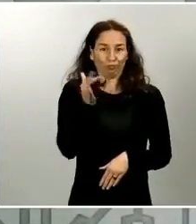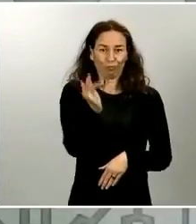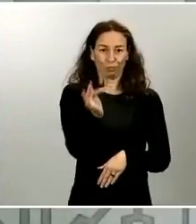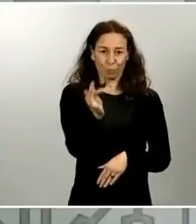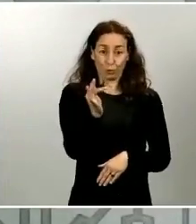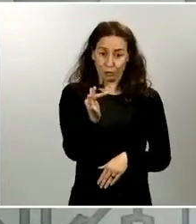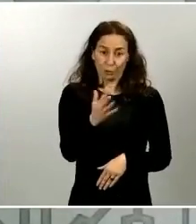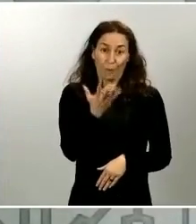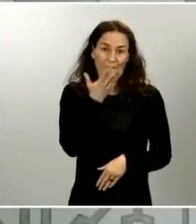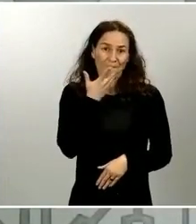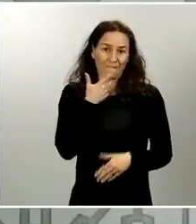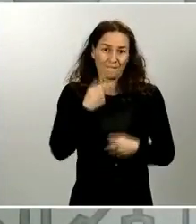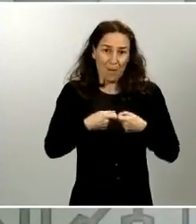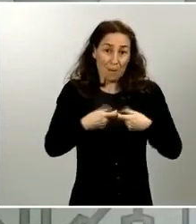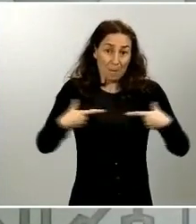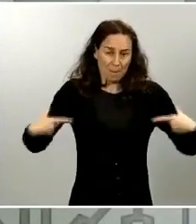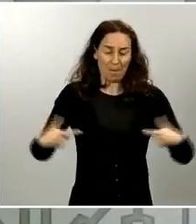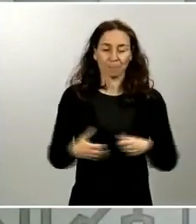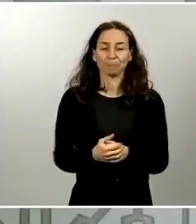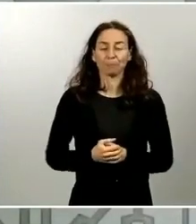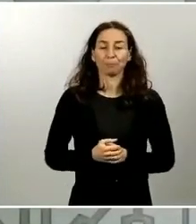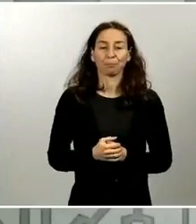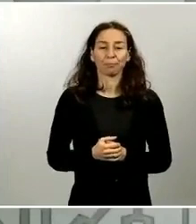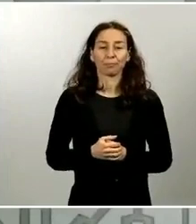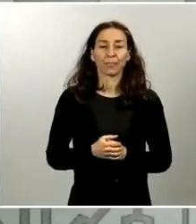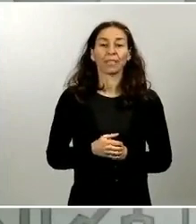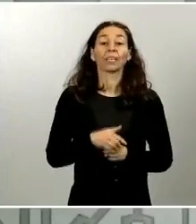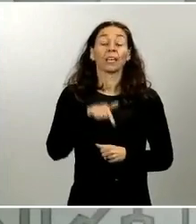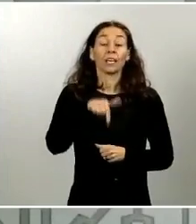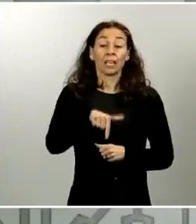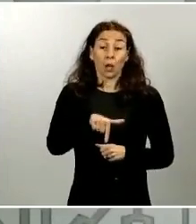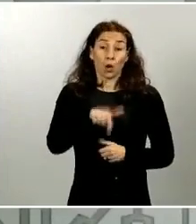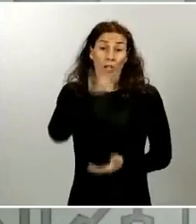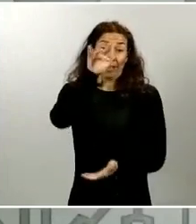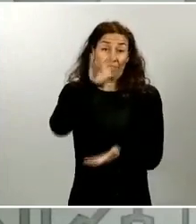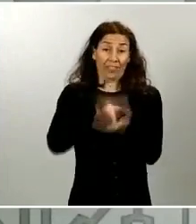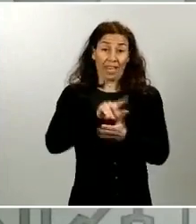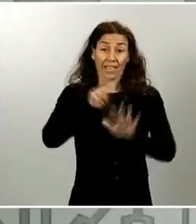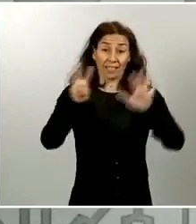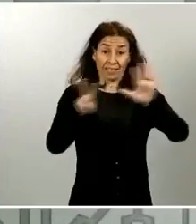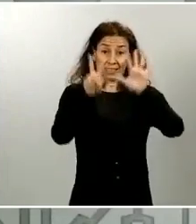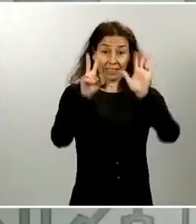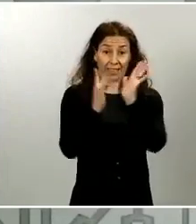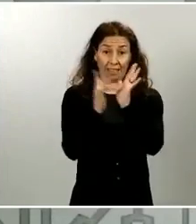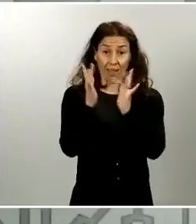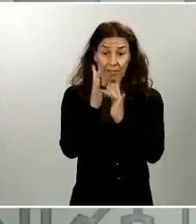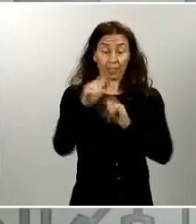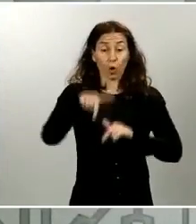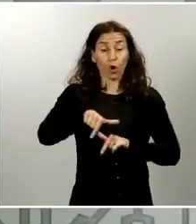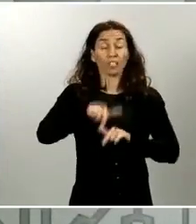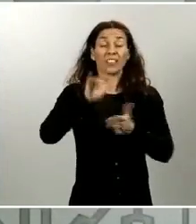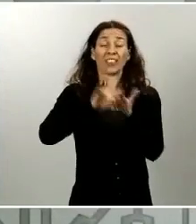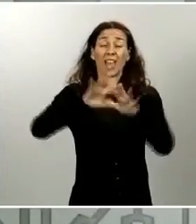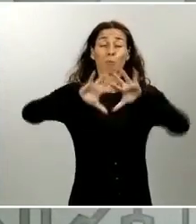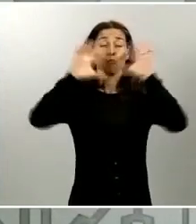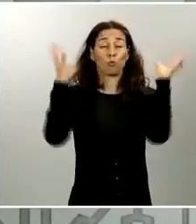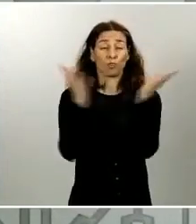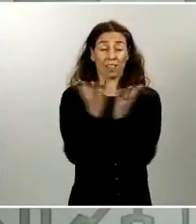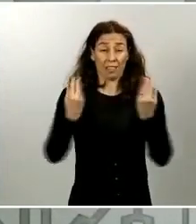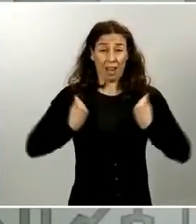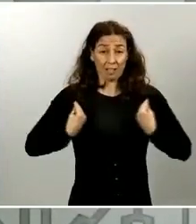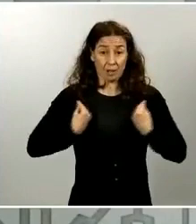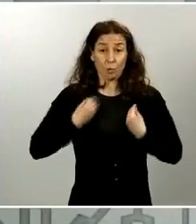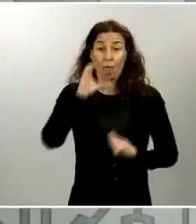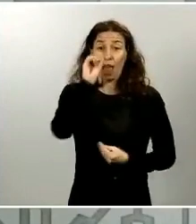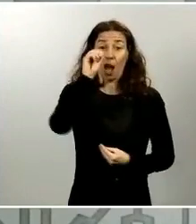día. Y por último, decir que hoy es el día 7 de abril, el Día Mundial de la Salud, promovido por la Organización Mundial de la